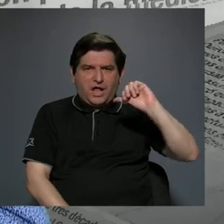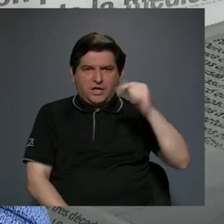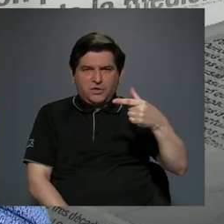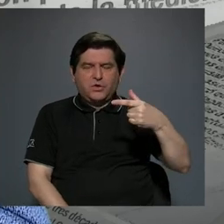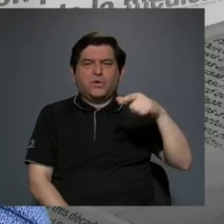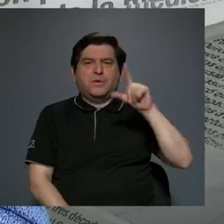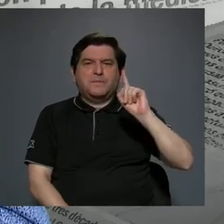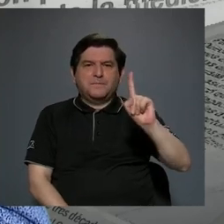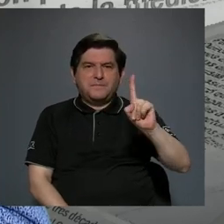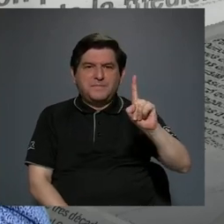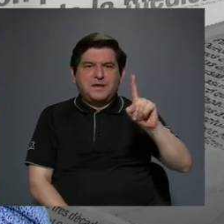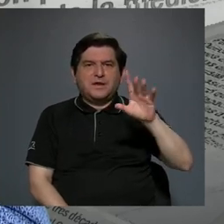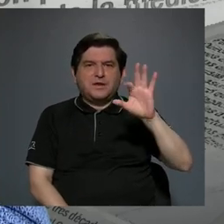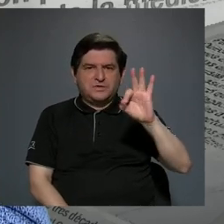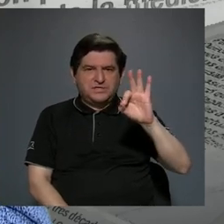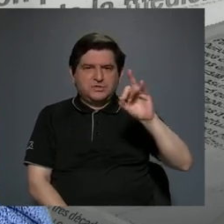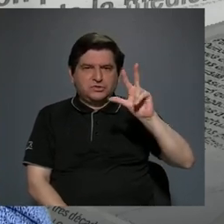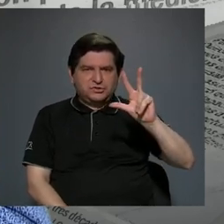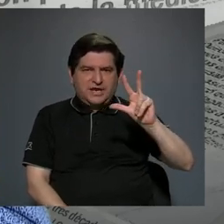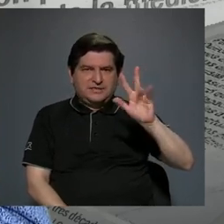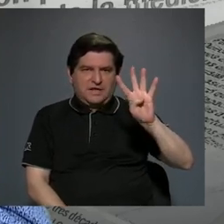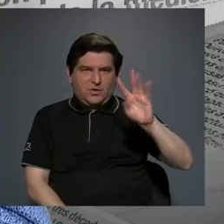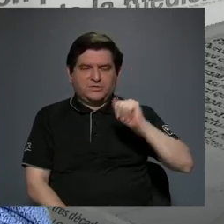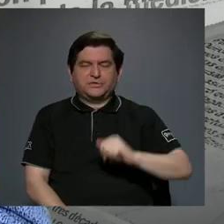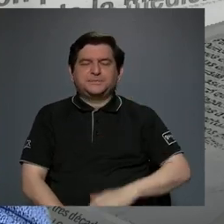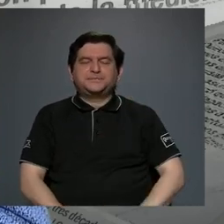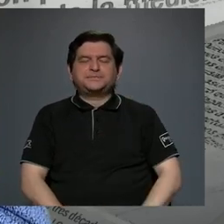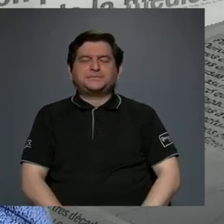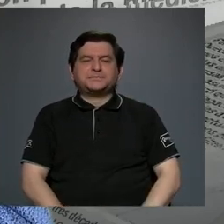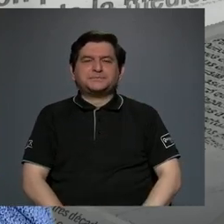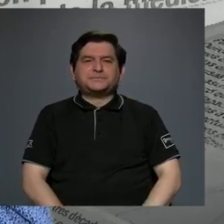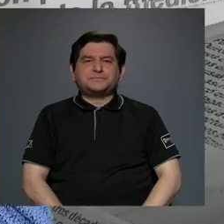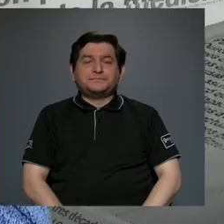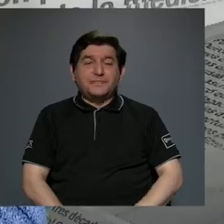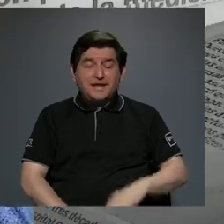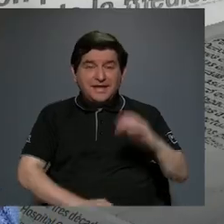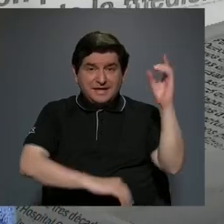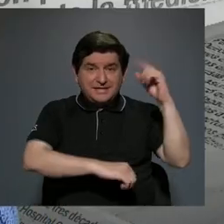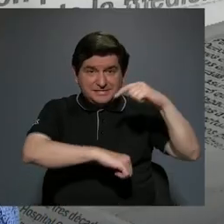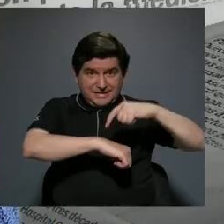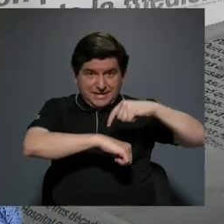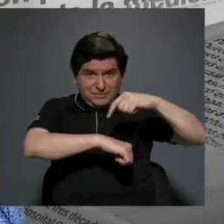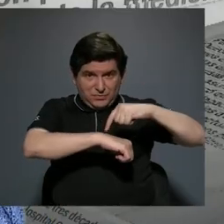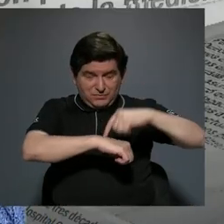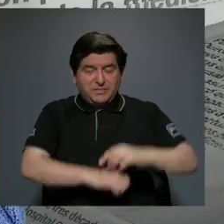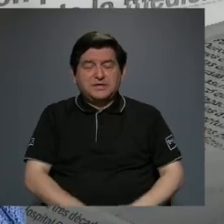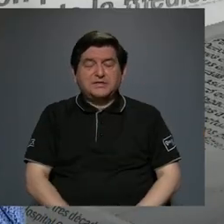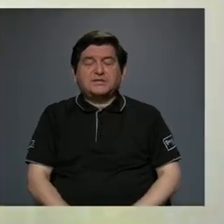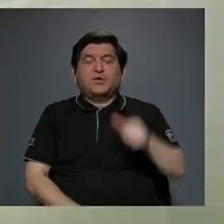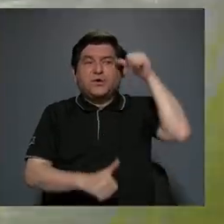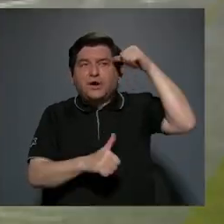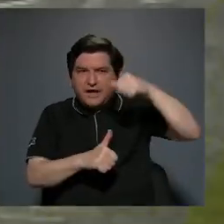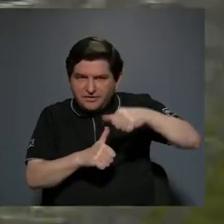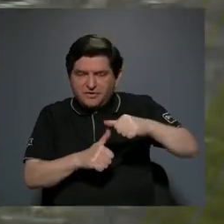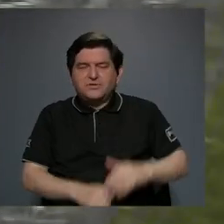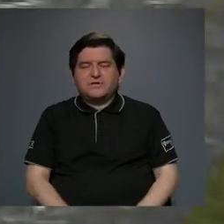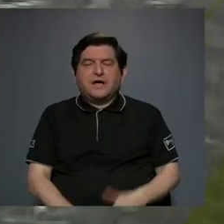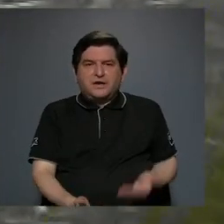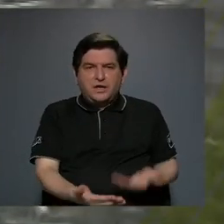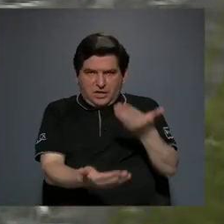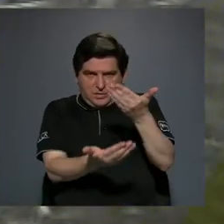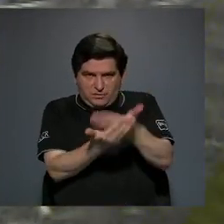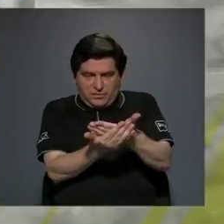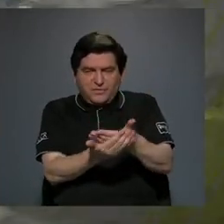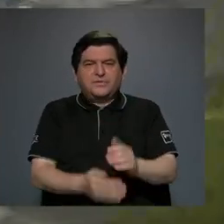de 1934, que es la fecha que se ha tomado y que ha propuesto el padre